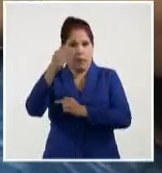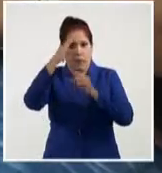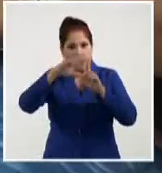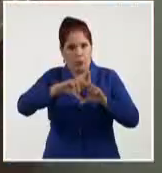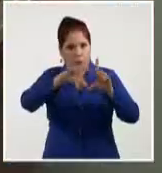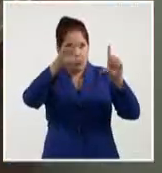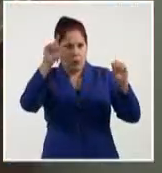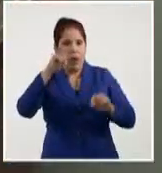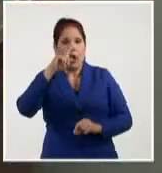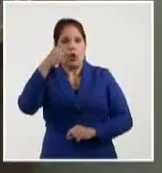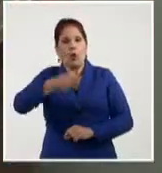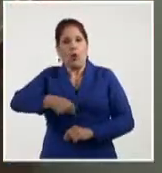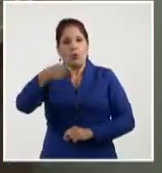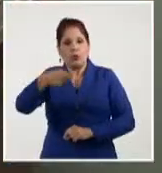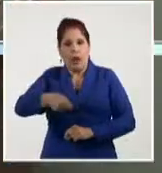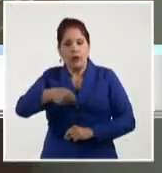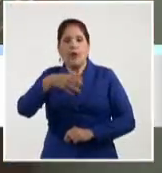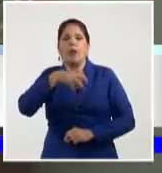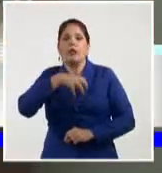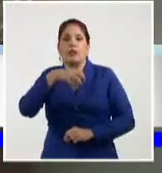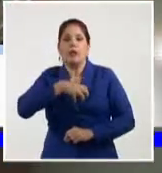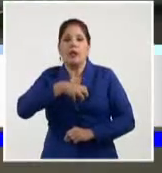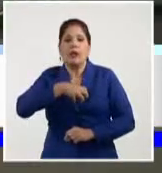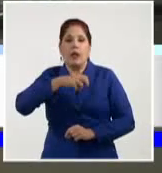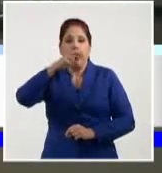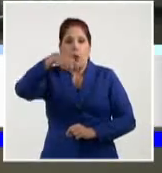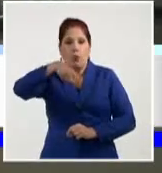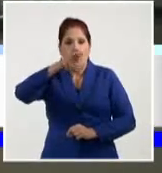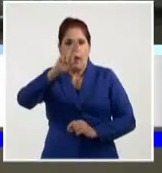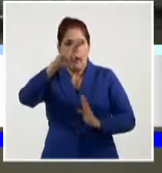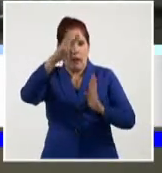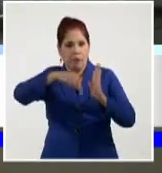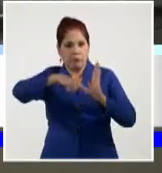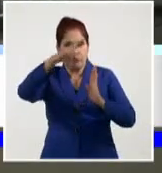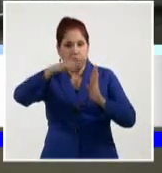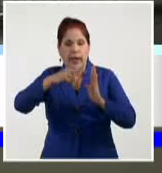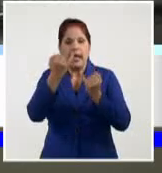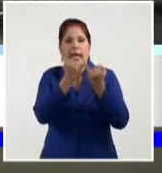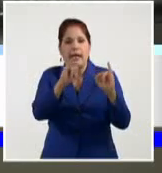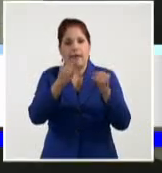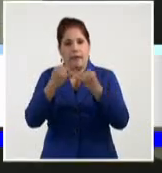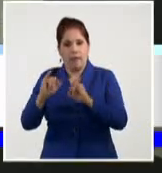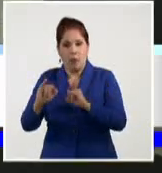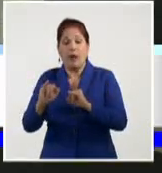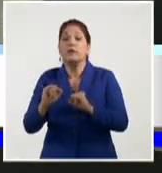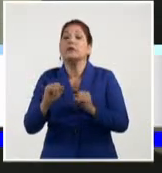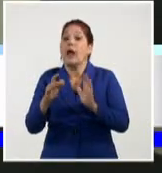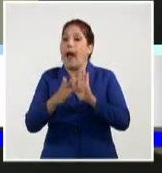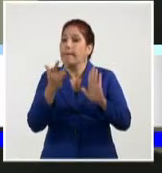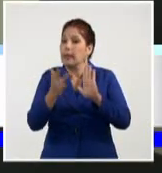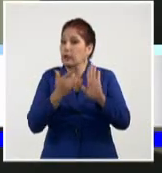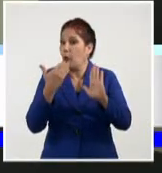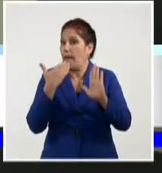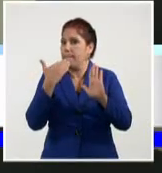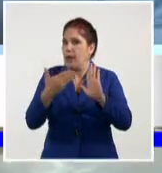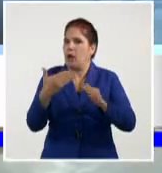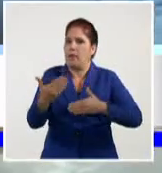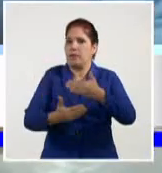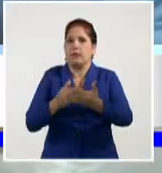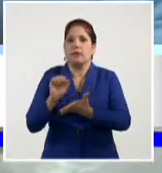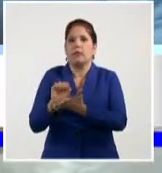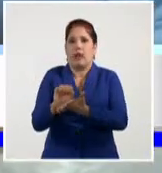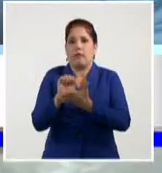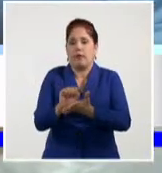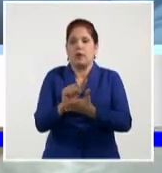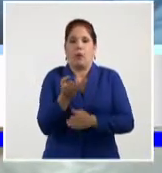cada notario y registrador dispone de un código QR individual que favorece el uso de aplicaciones móviles para la gestión de los servicios que